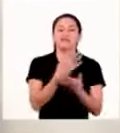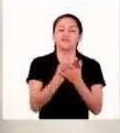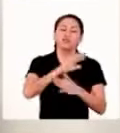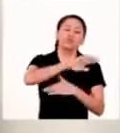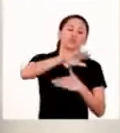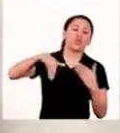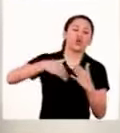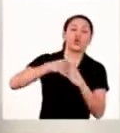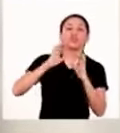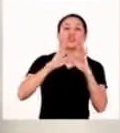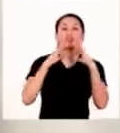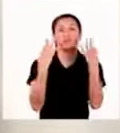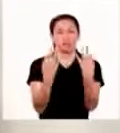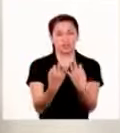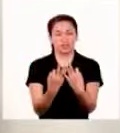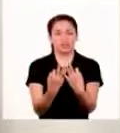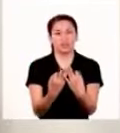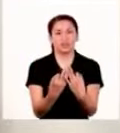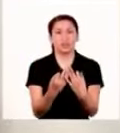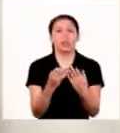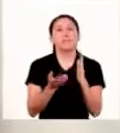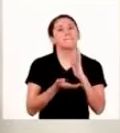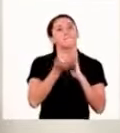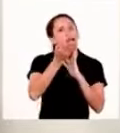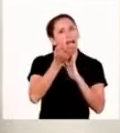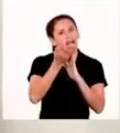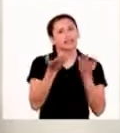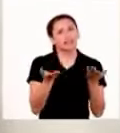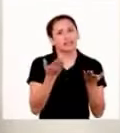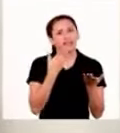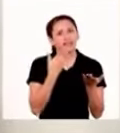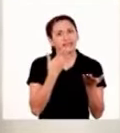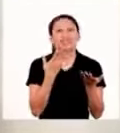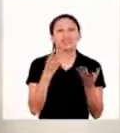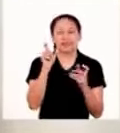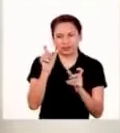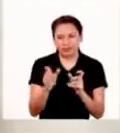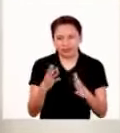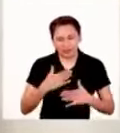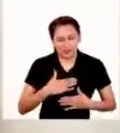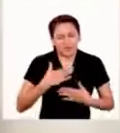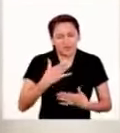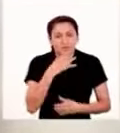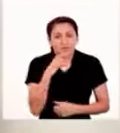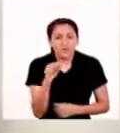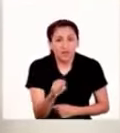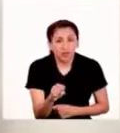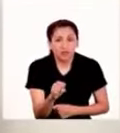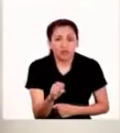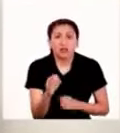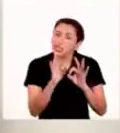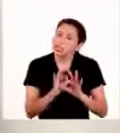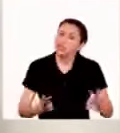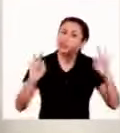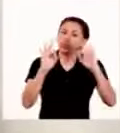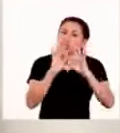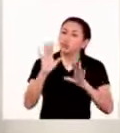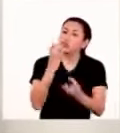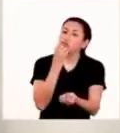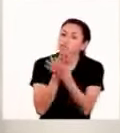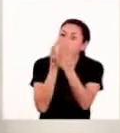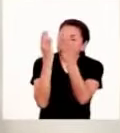los integrantes de la familia sobre todo con los adultos mayores es importante su bienestar